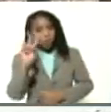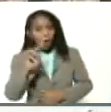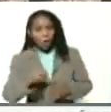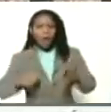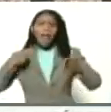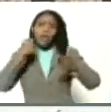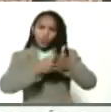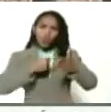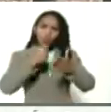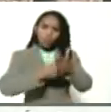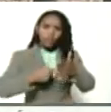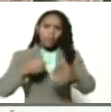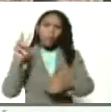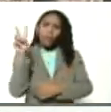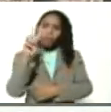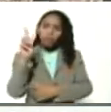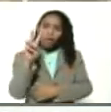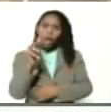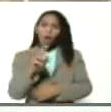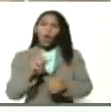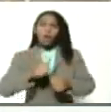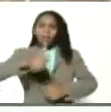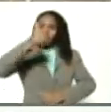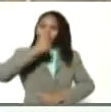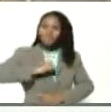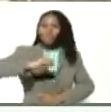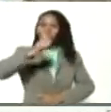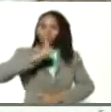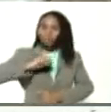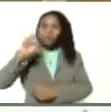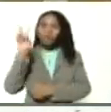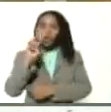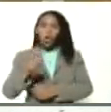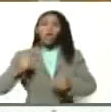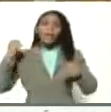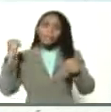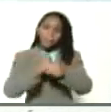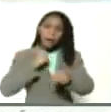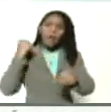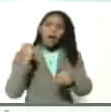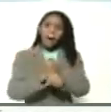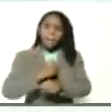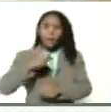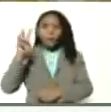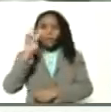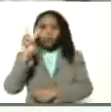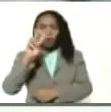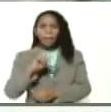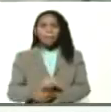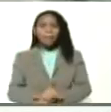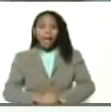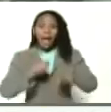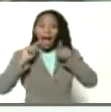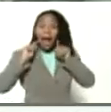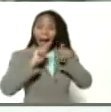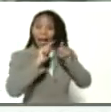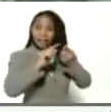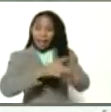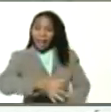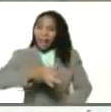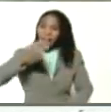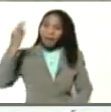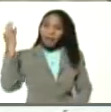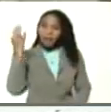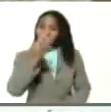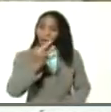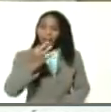luchan por Venezuela los que resisten por Venezuela los que trabajan por Venezuela esta es la verdadera